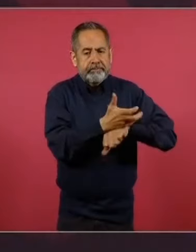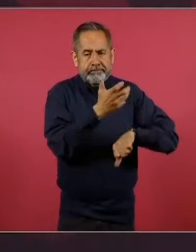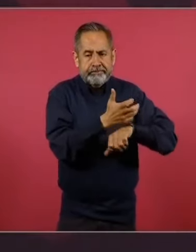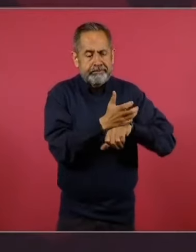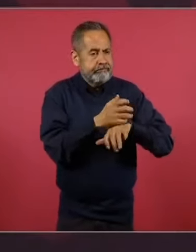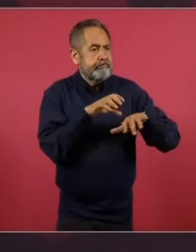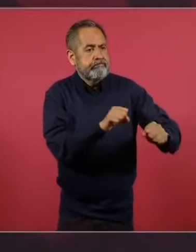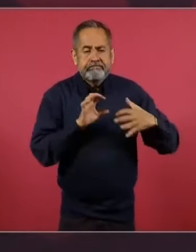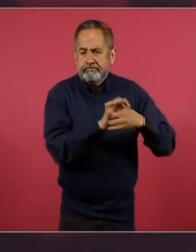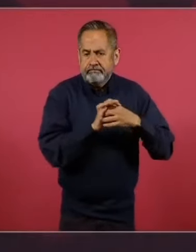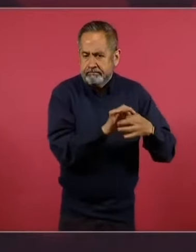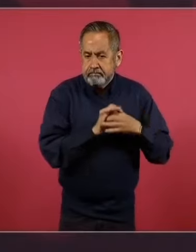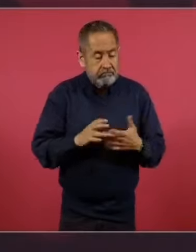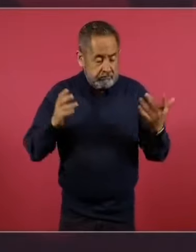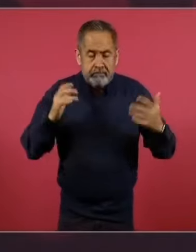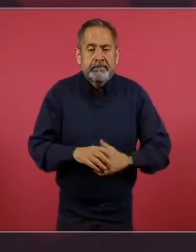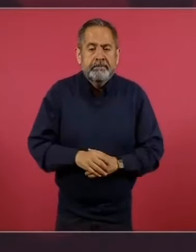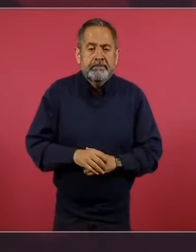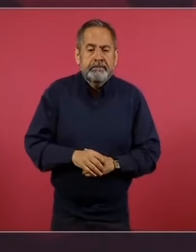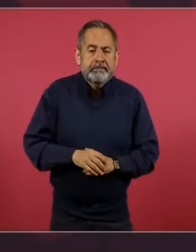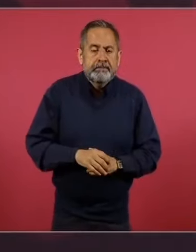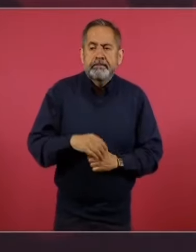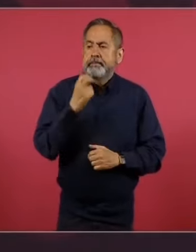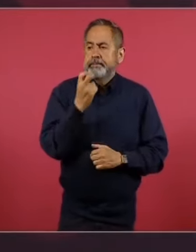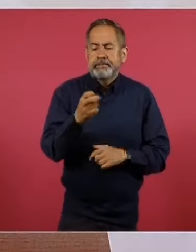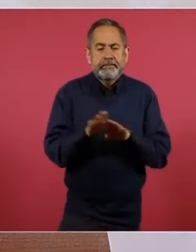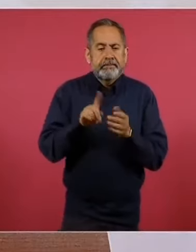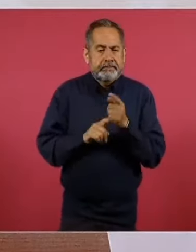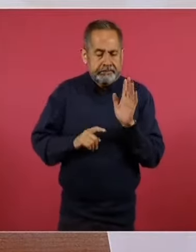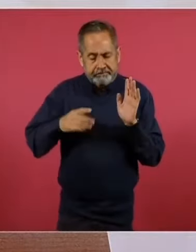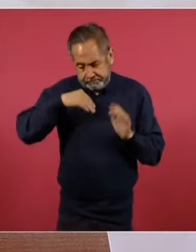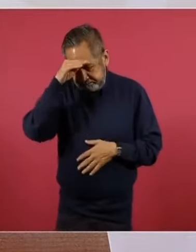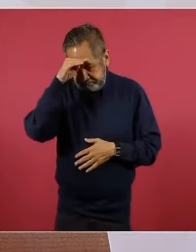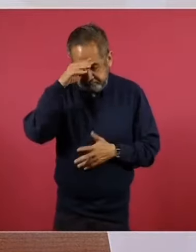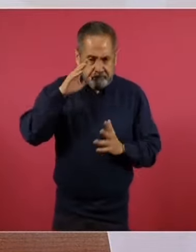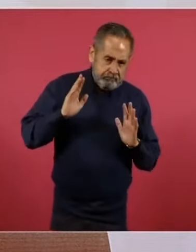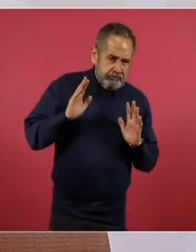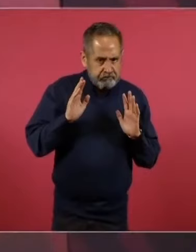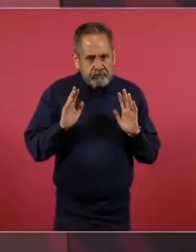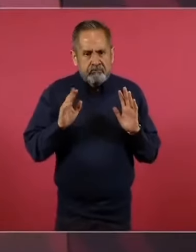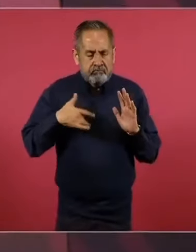Entonces, eso considero yo que hay que